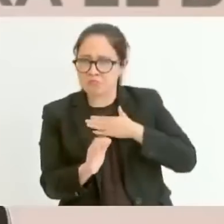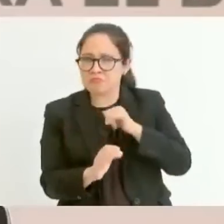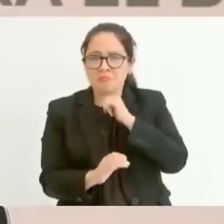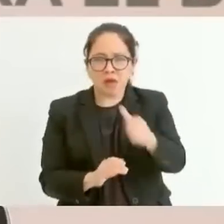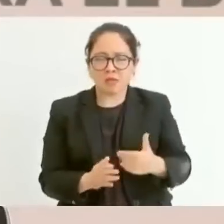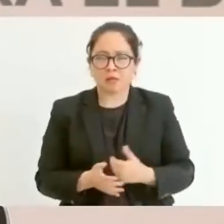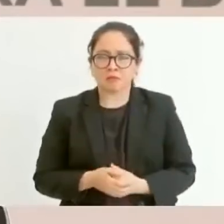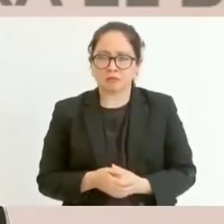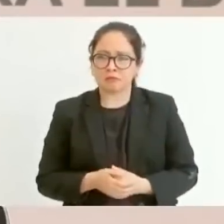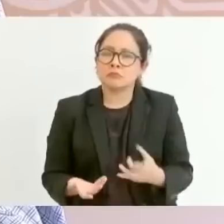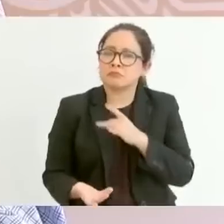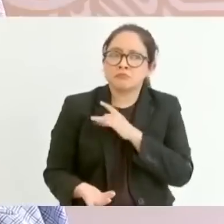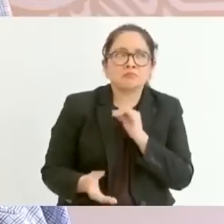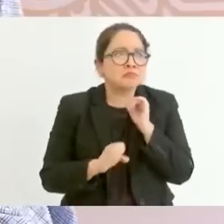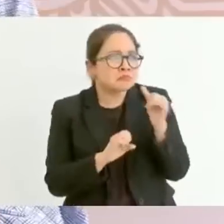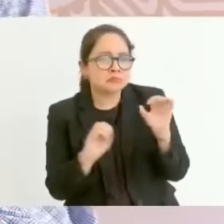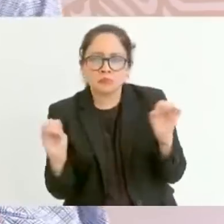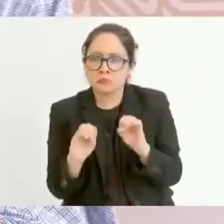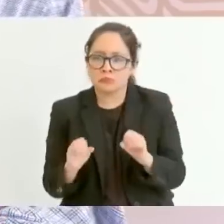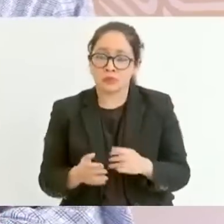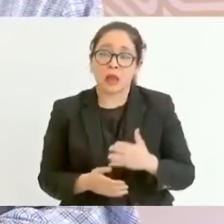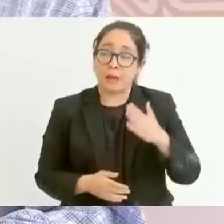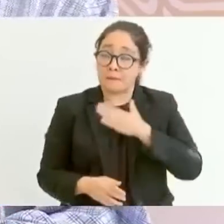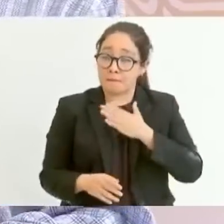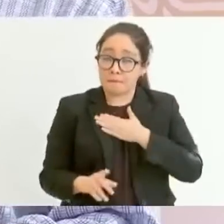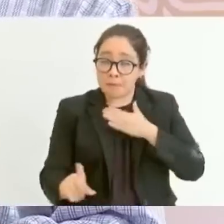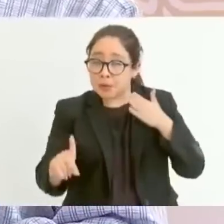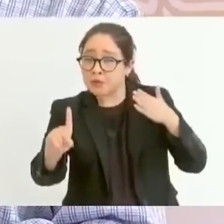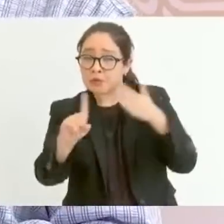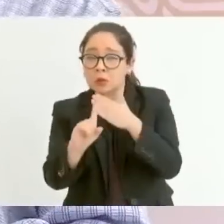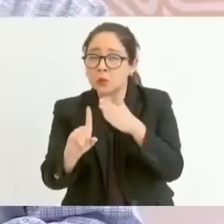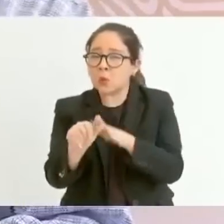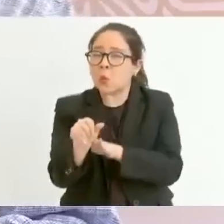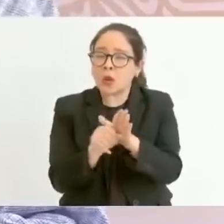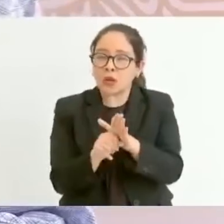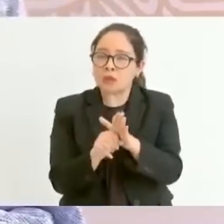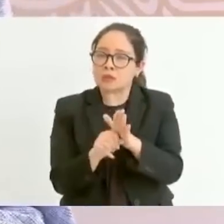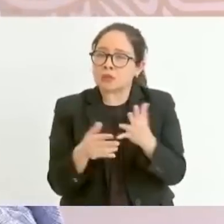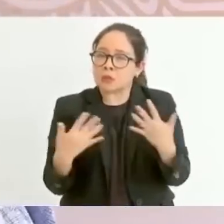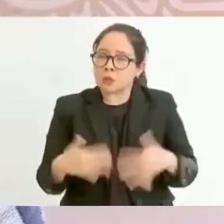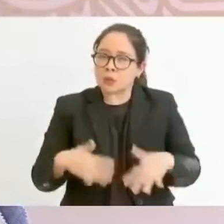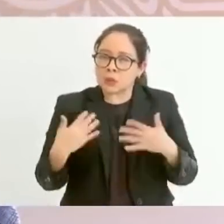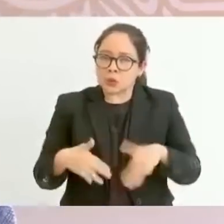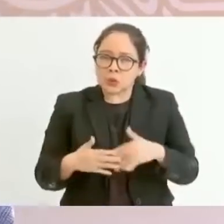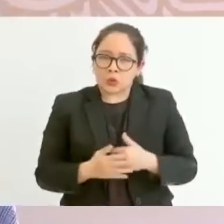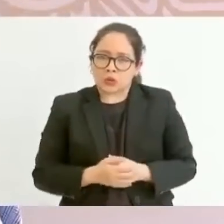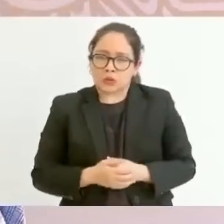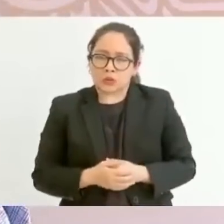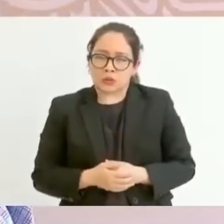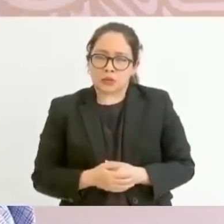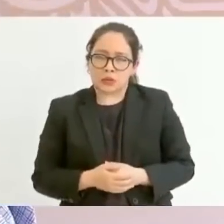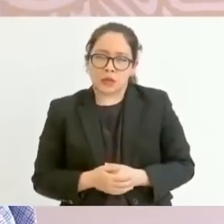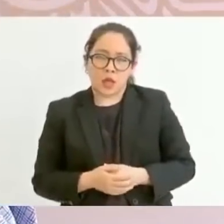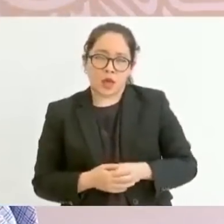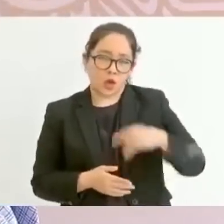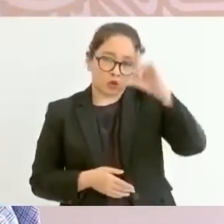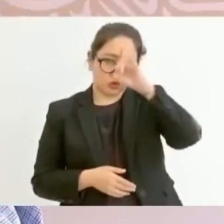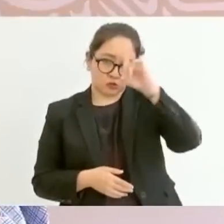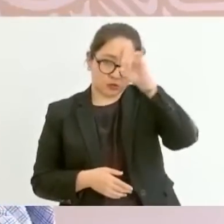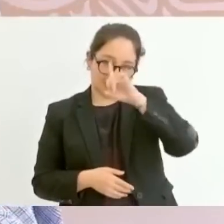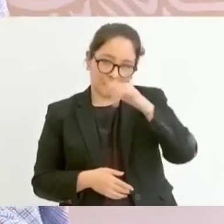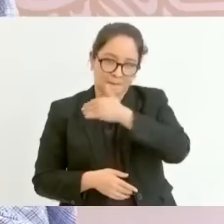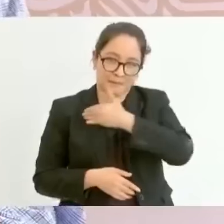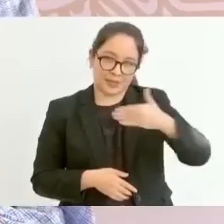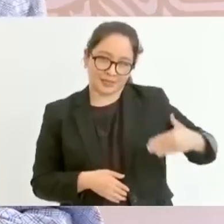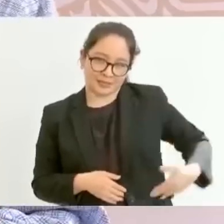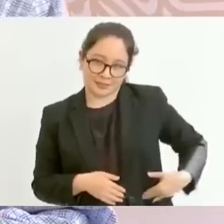frente en alto. Mi propósito es seguir la recomendación del presidente Juárez. No